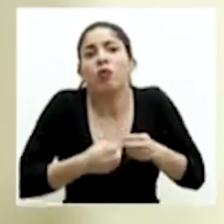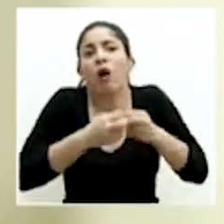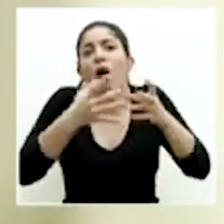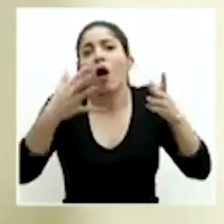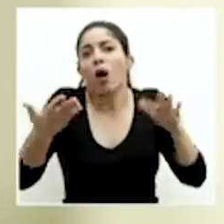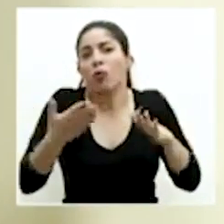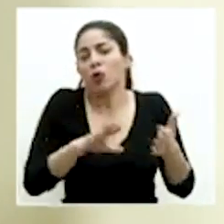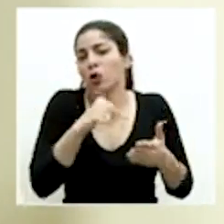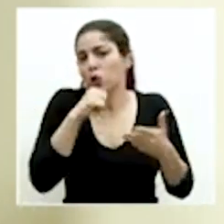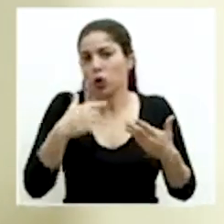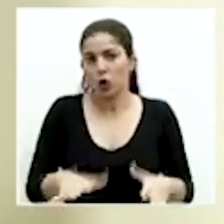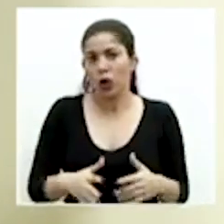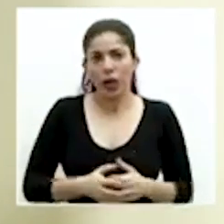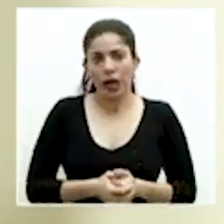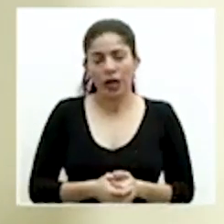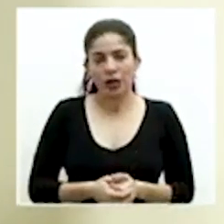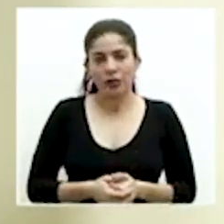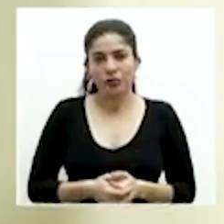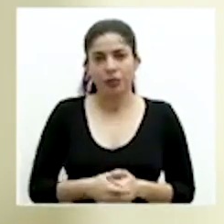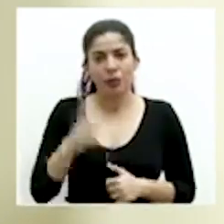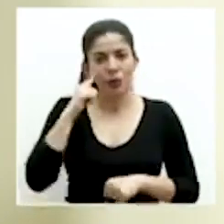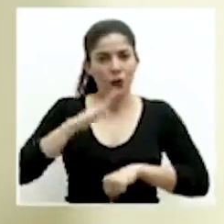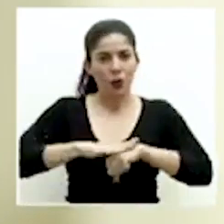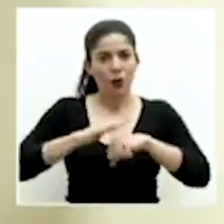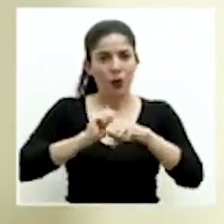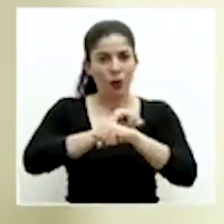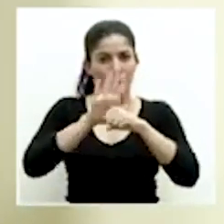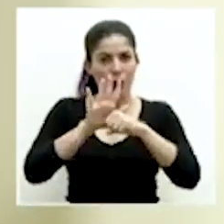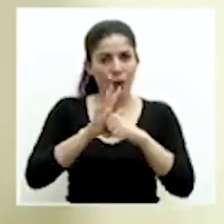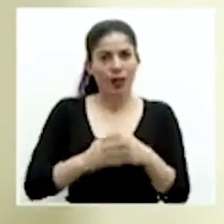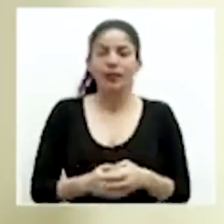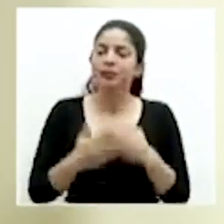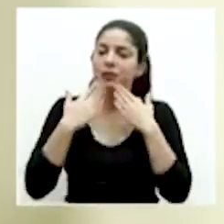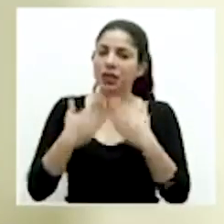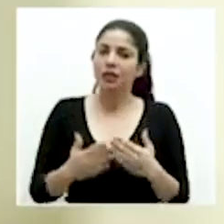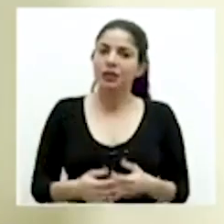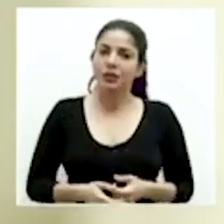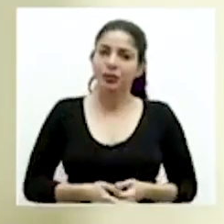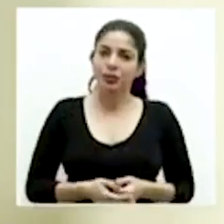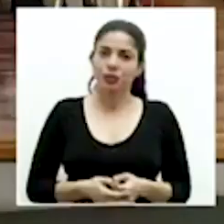fallecimientos por COVID-19. Gracias.